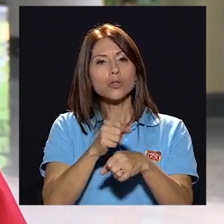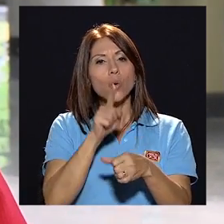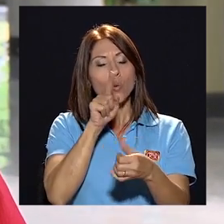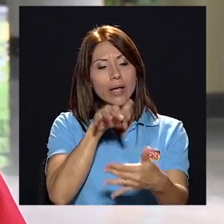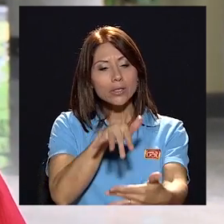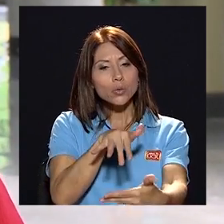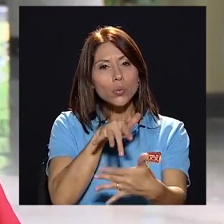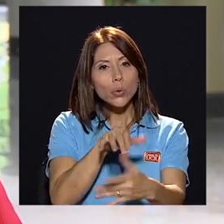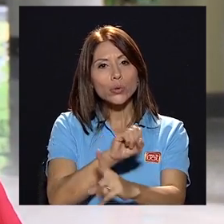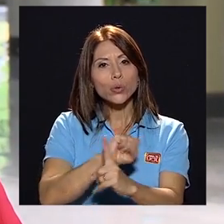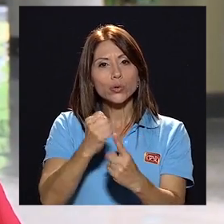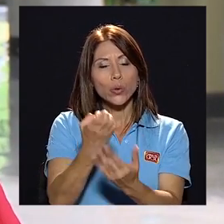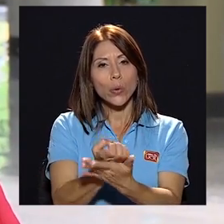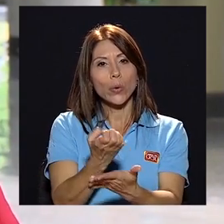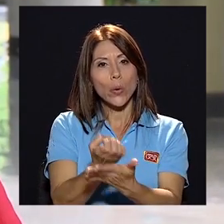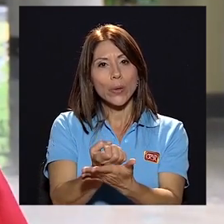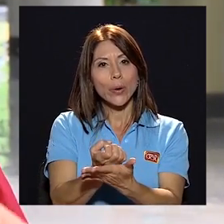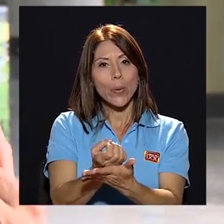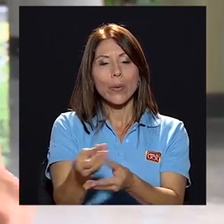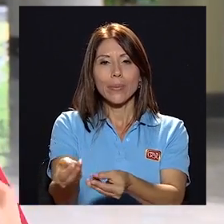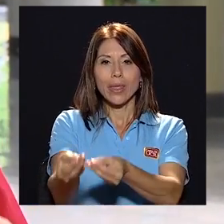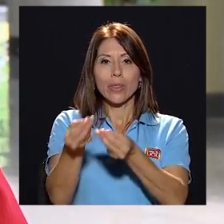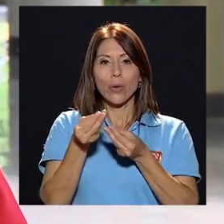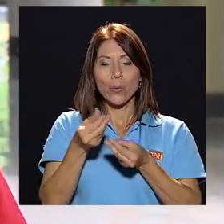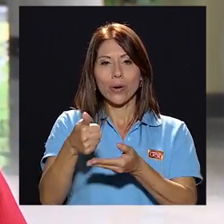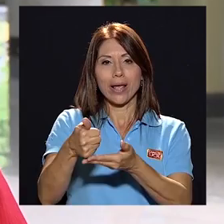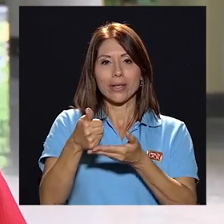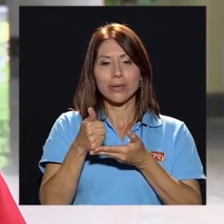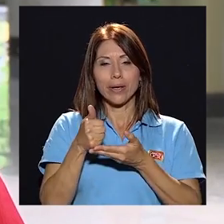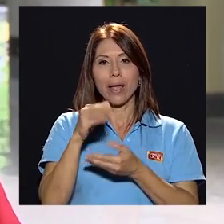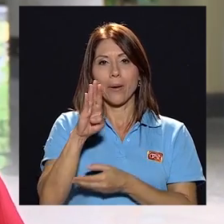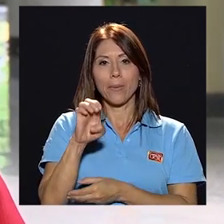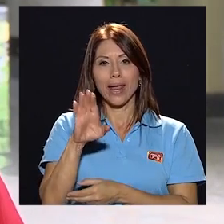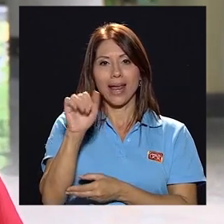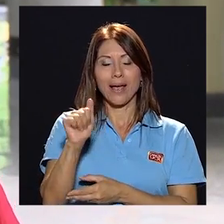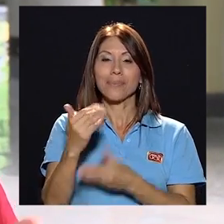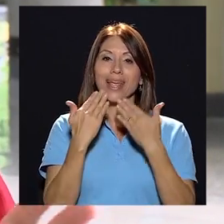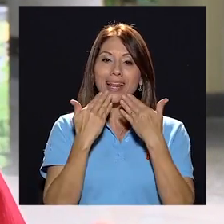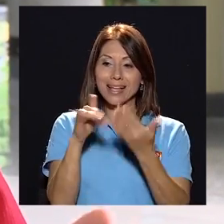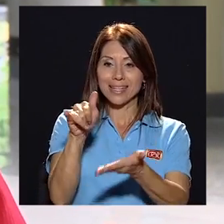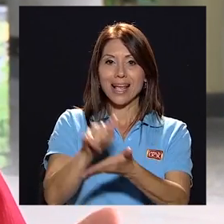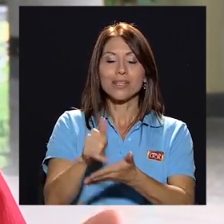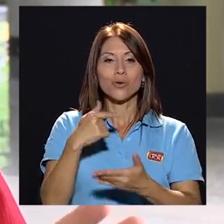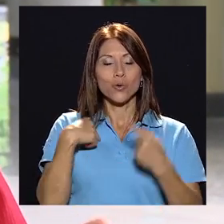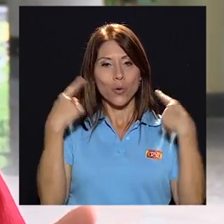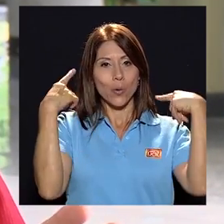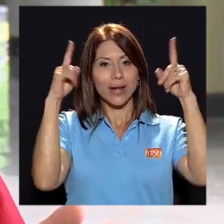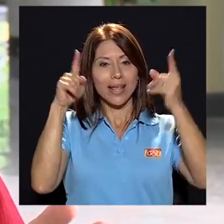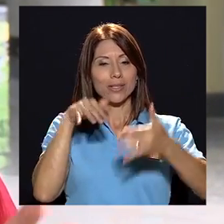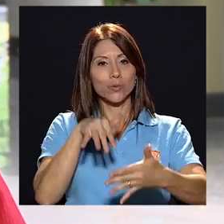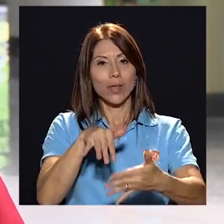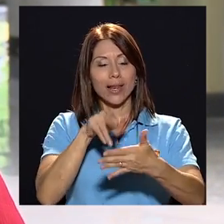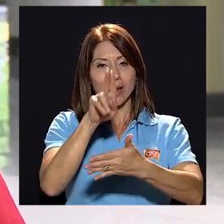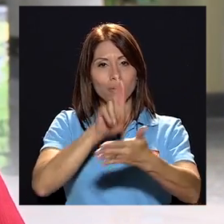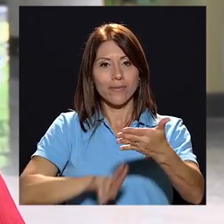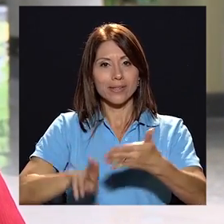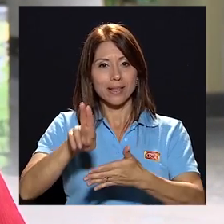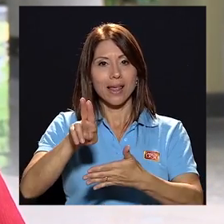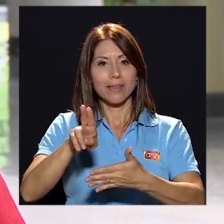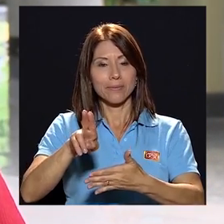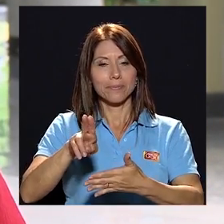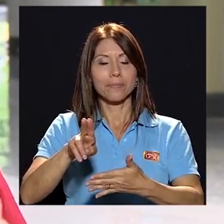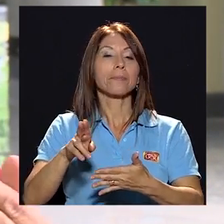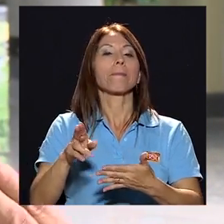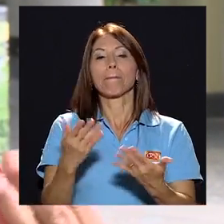realizó un estudio socioeconómico que me otorgó una beca y fue gracias a eso que yo logré estudiar en la universidad y